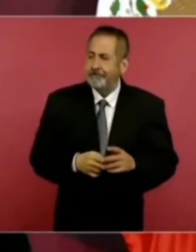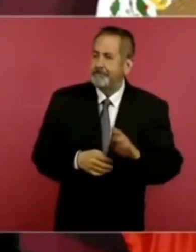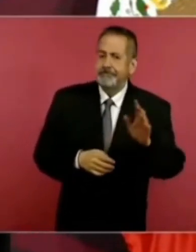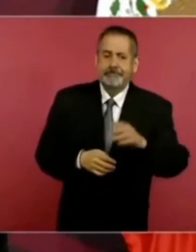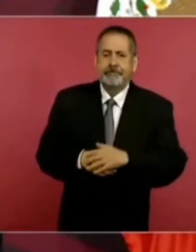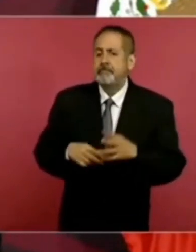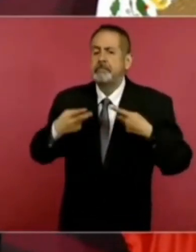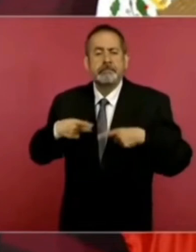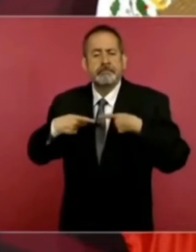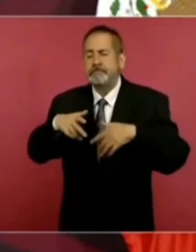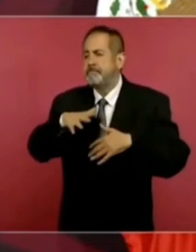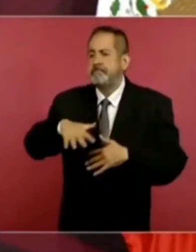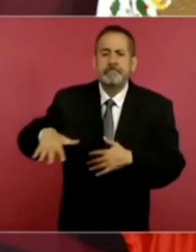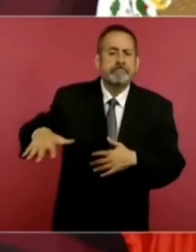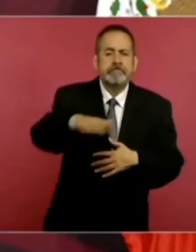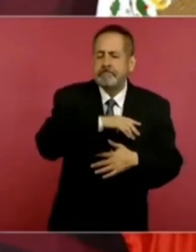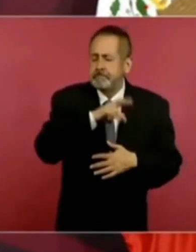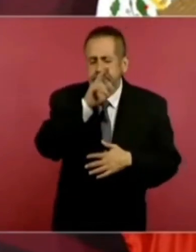preocupe la gente